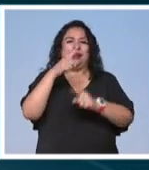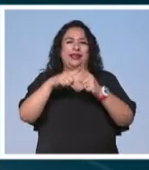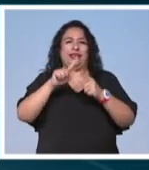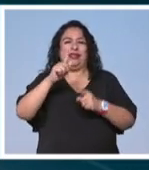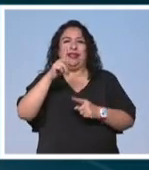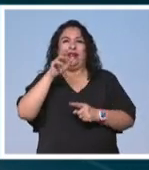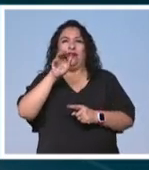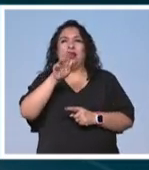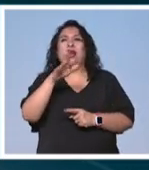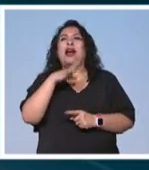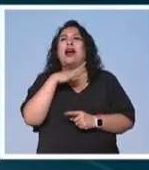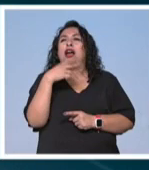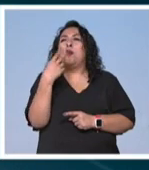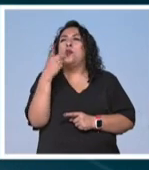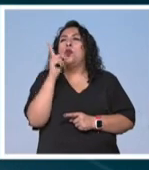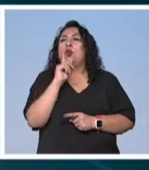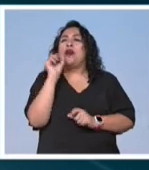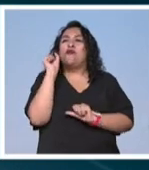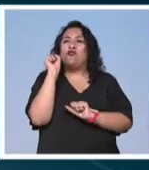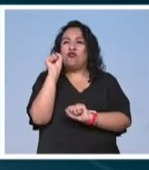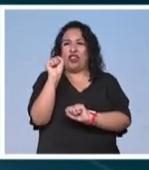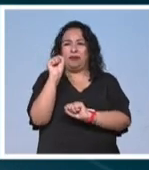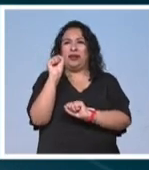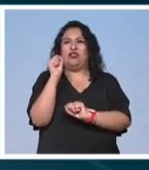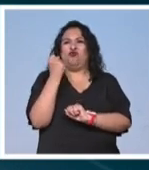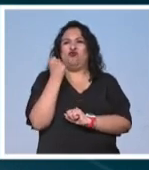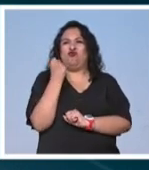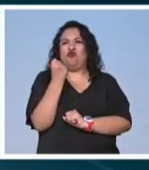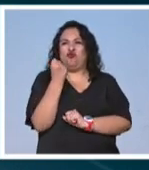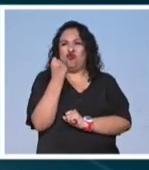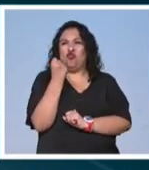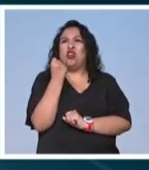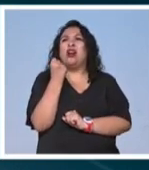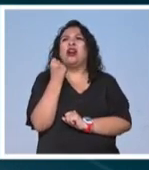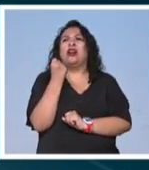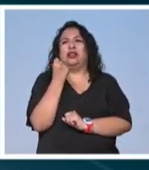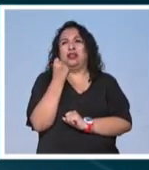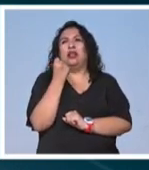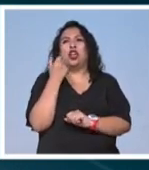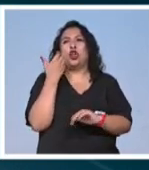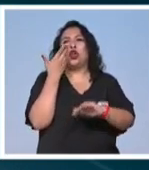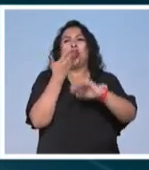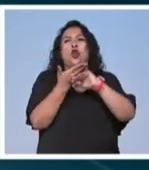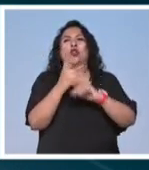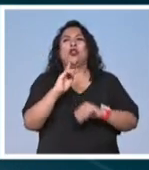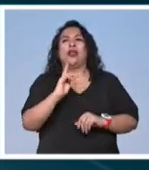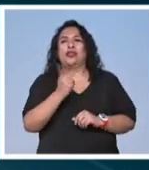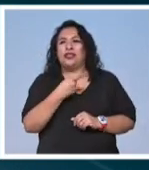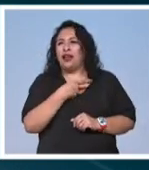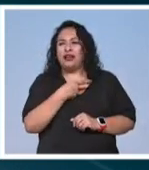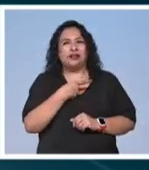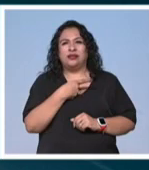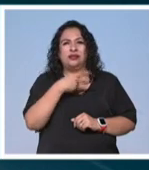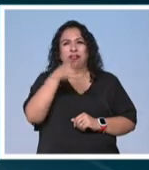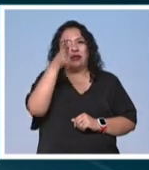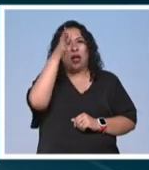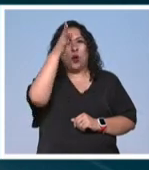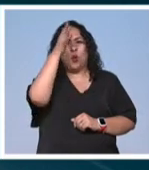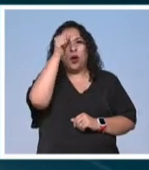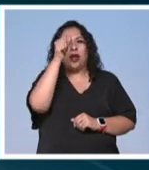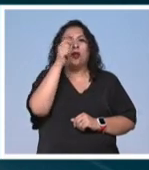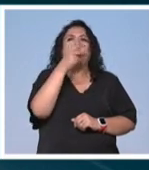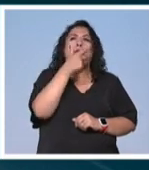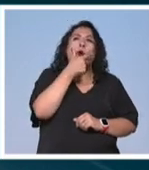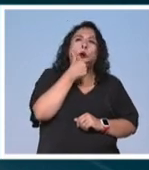TERF que son las llamadas feministas extremas en contra del transgénero que no están de acuerdo en que